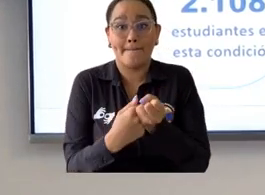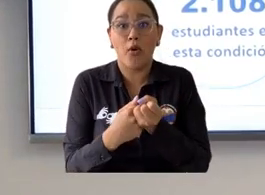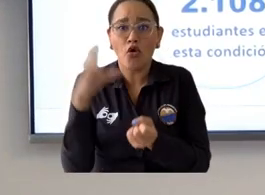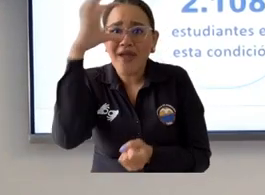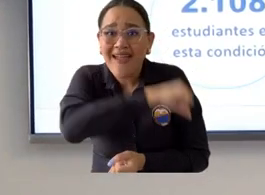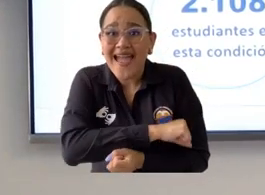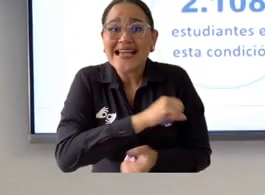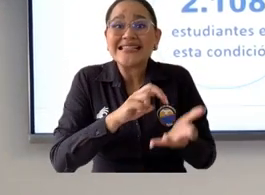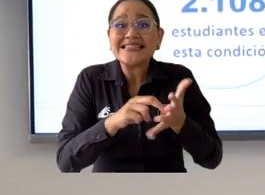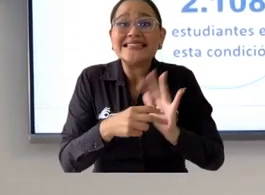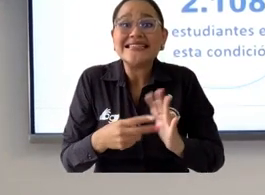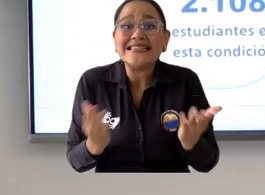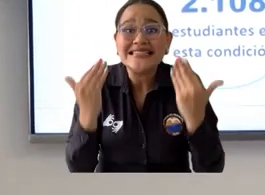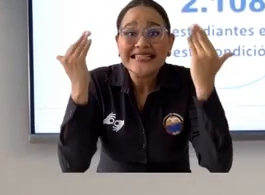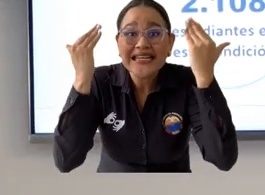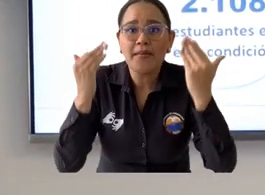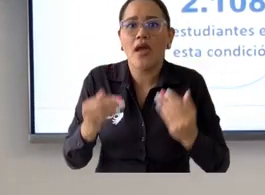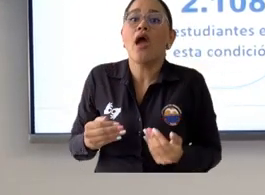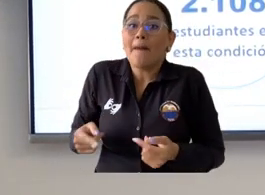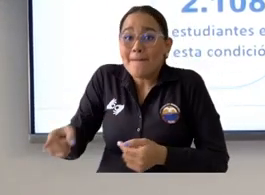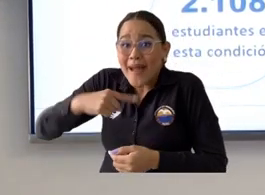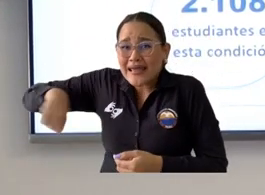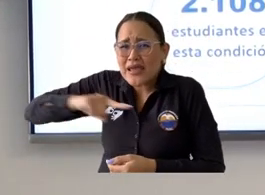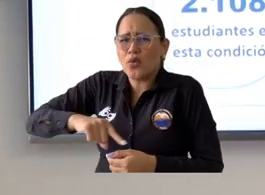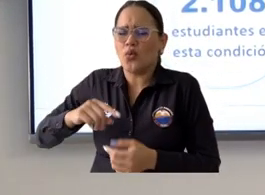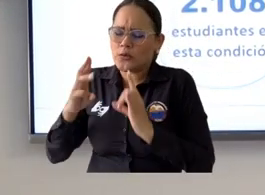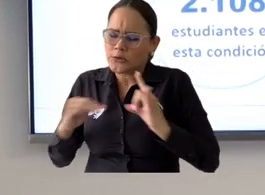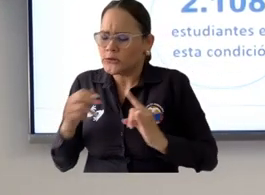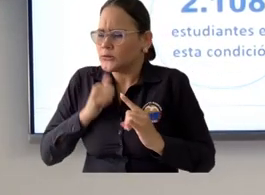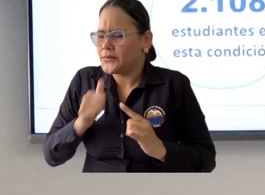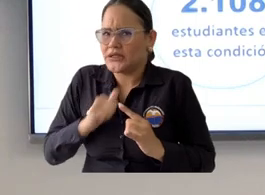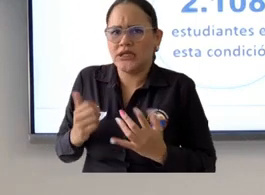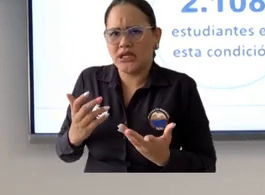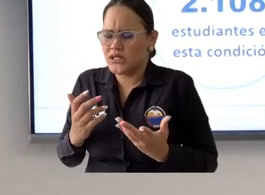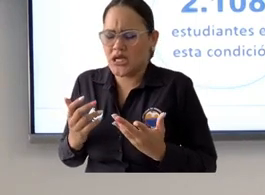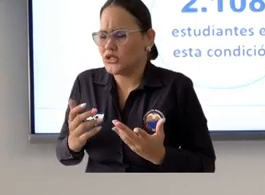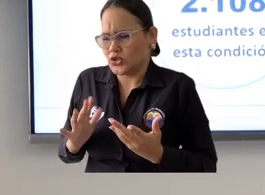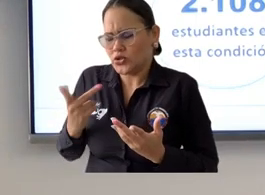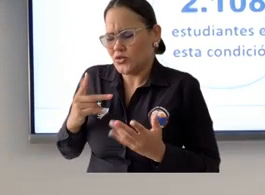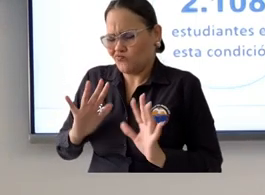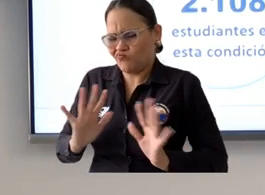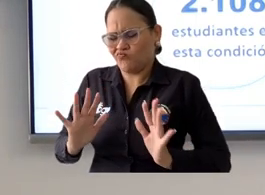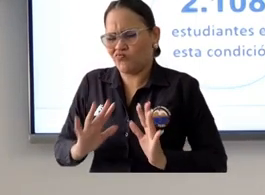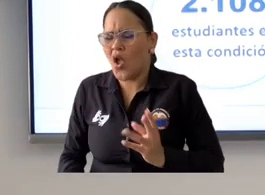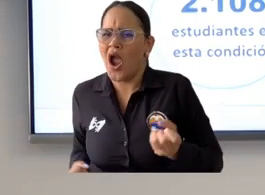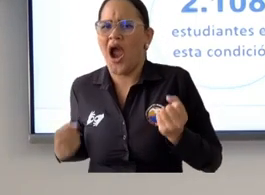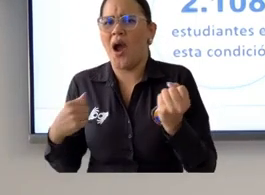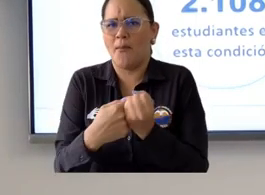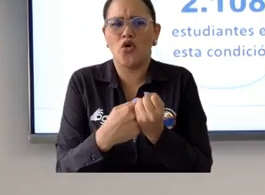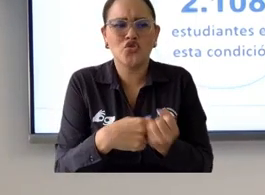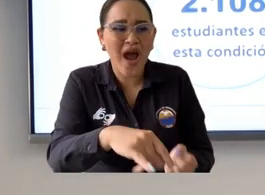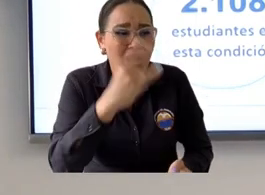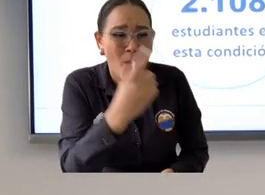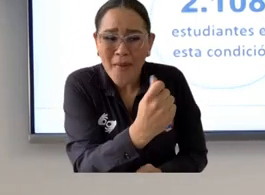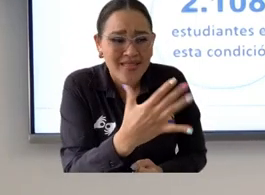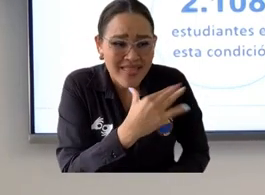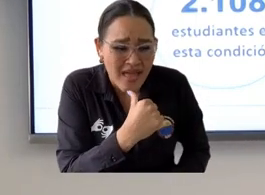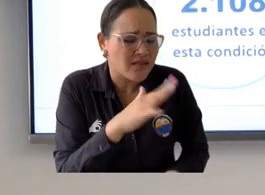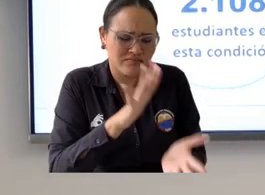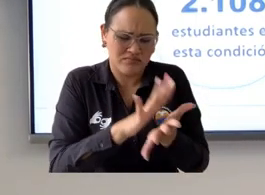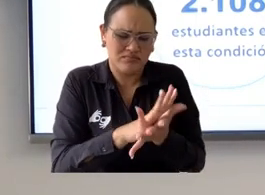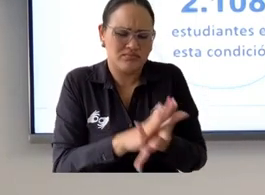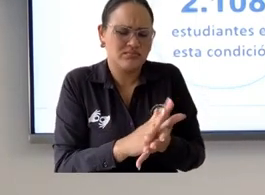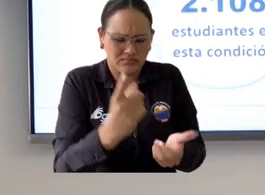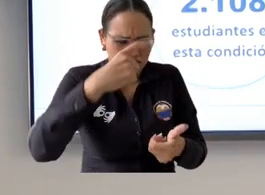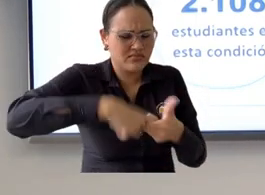recortar inversiones de la universidad pero estamos comprometidos con que no va a ser que por no tener para pagar el semestre de grado pues un estudiante